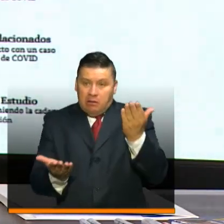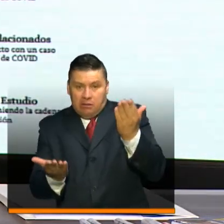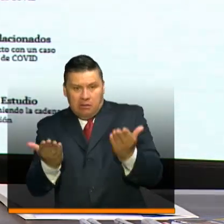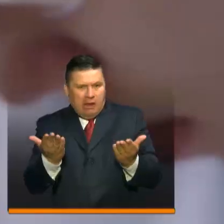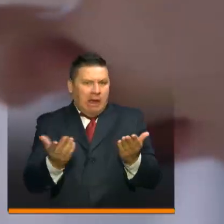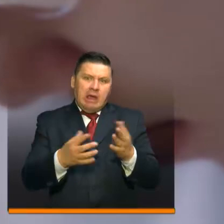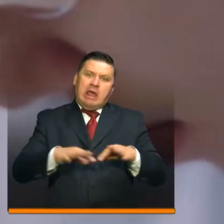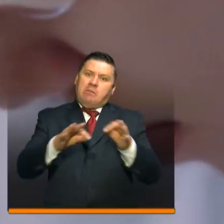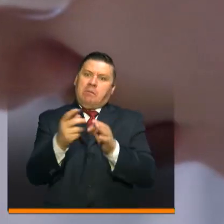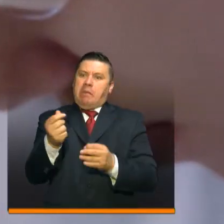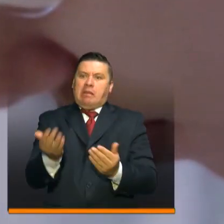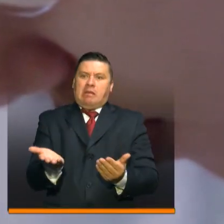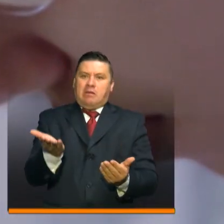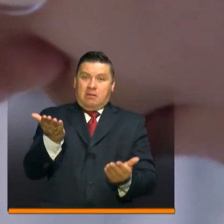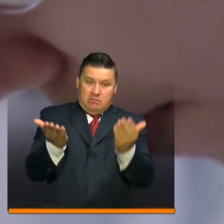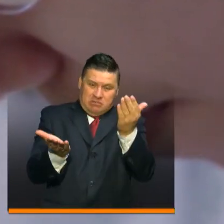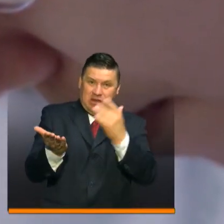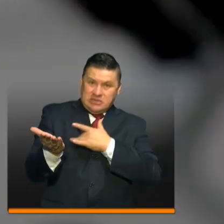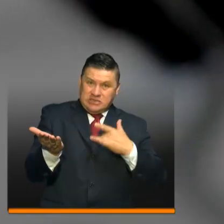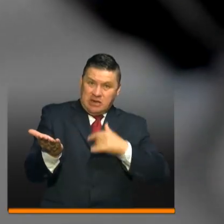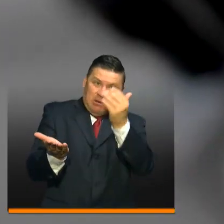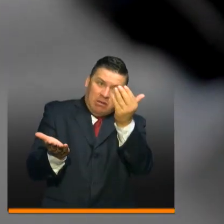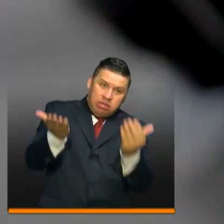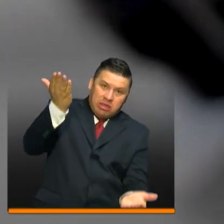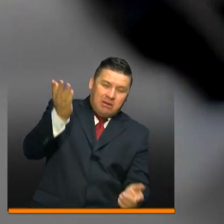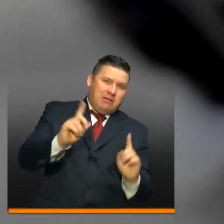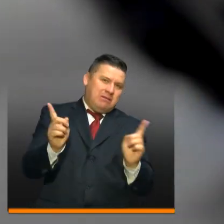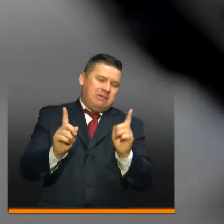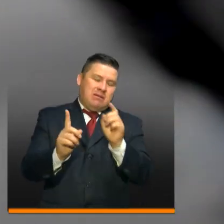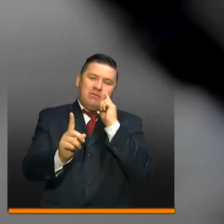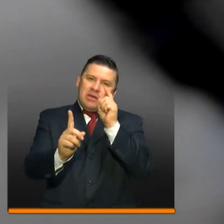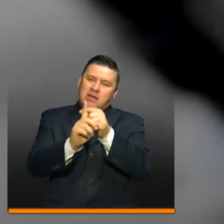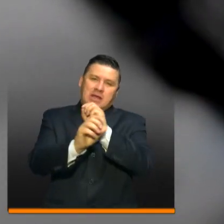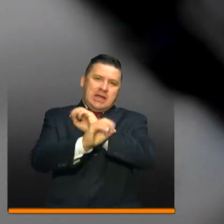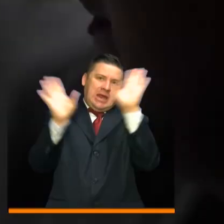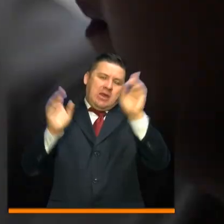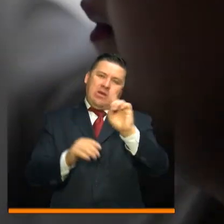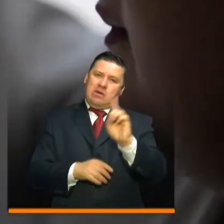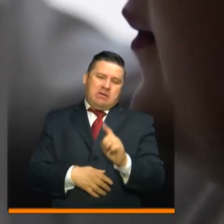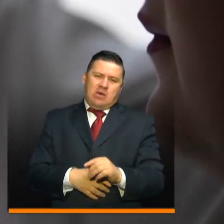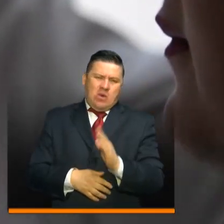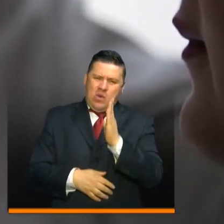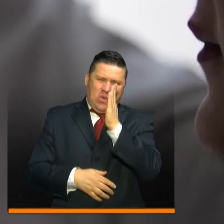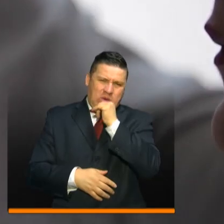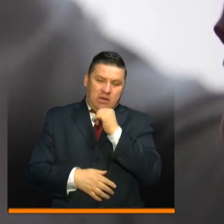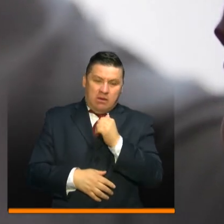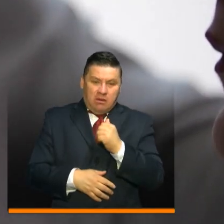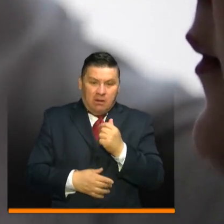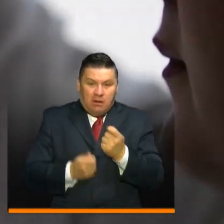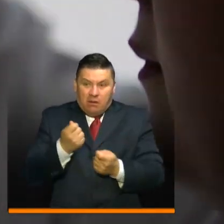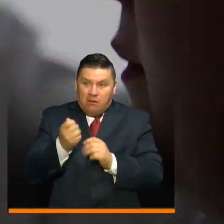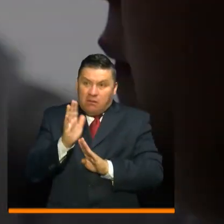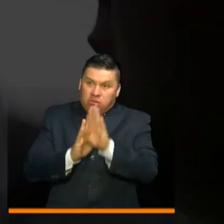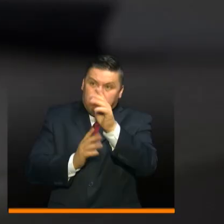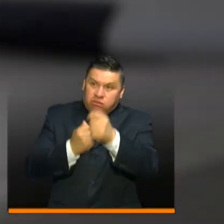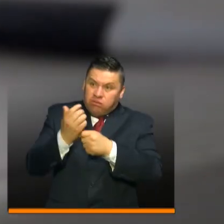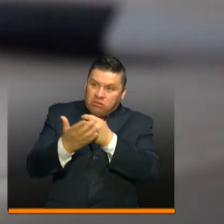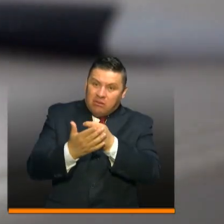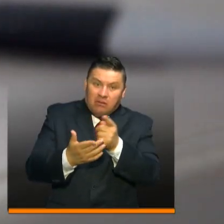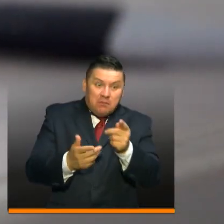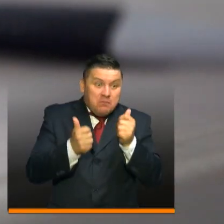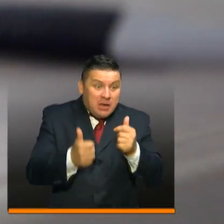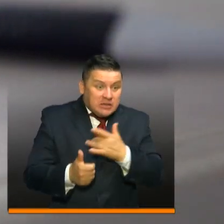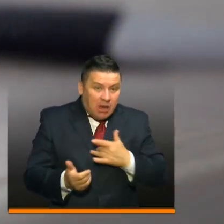Y yo creo que es importante que nosotros tengamos claro que no existe una buena economía si no hay salud.